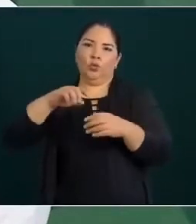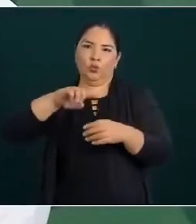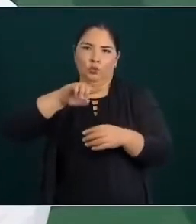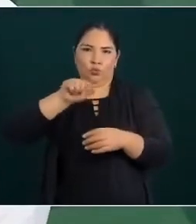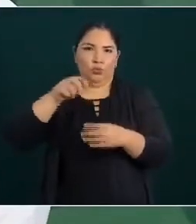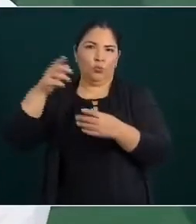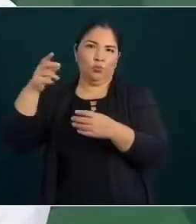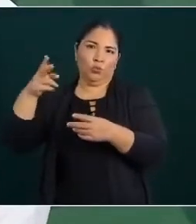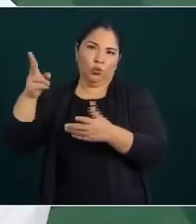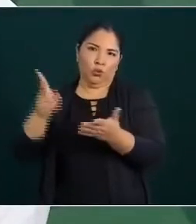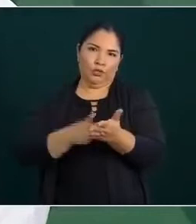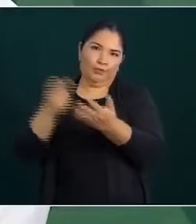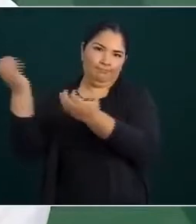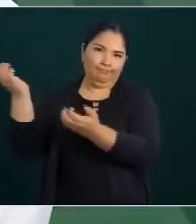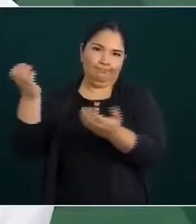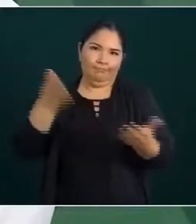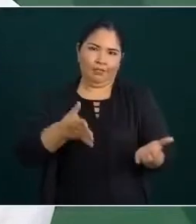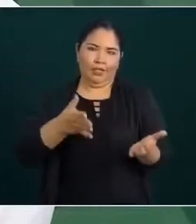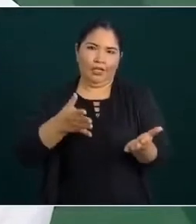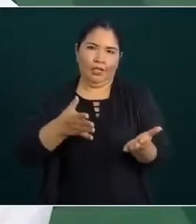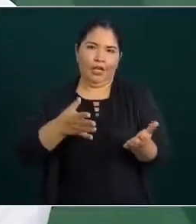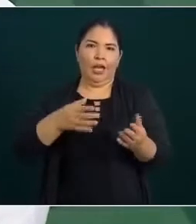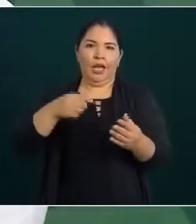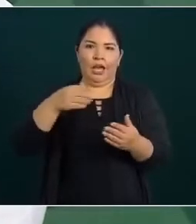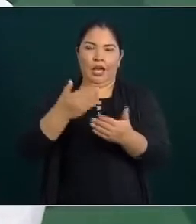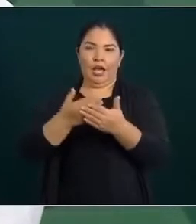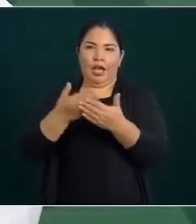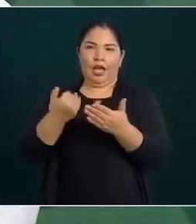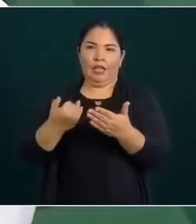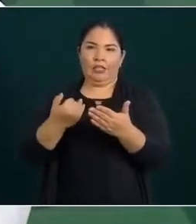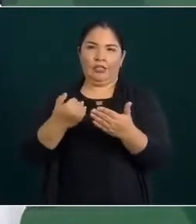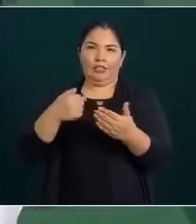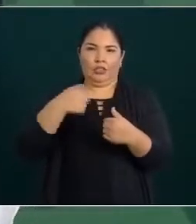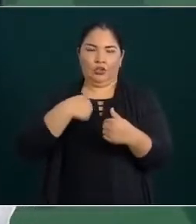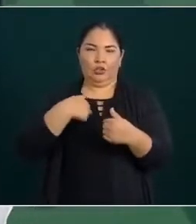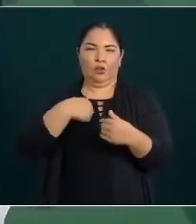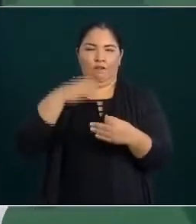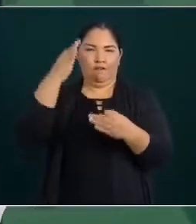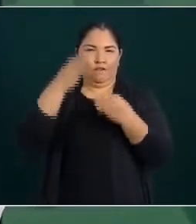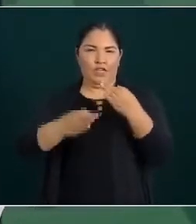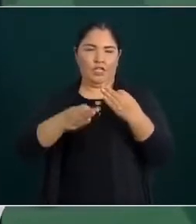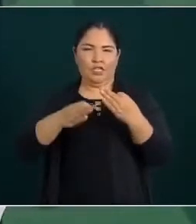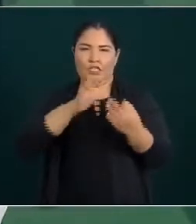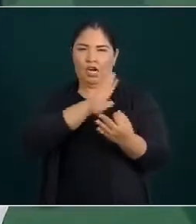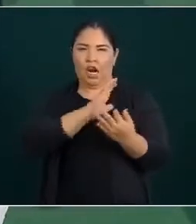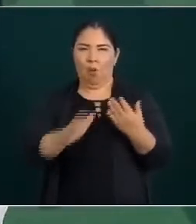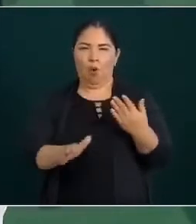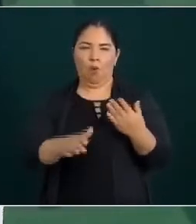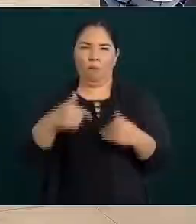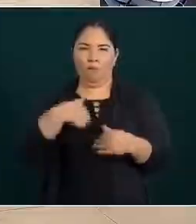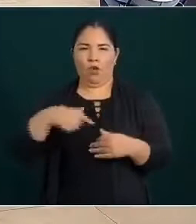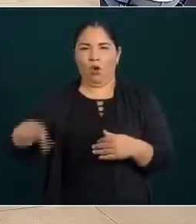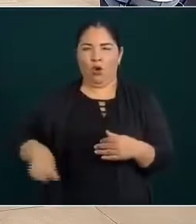antes de que finalice el periodo de gobierno de